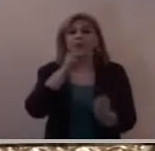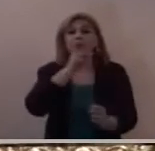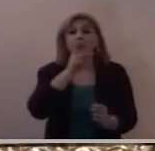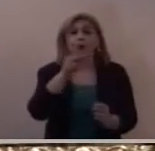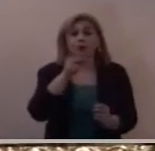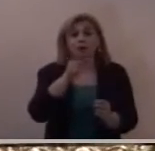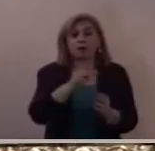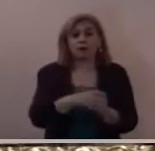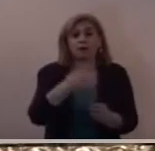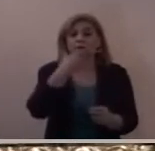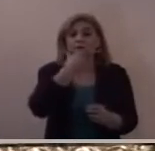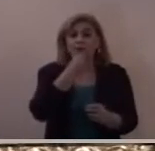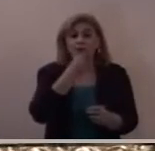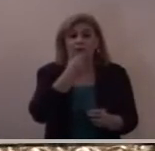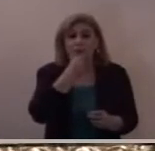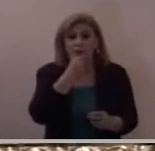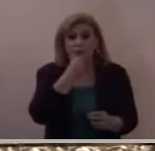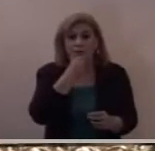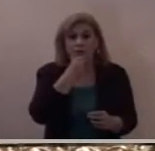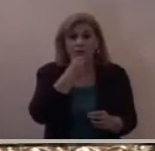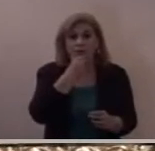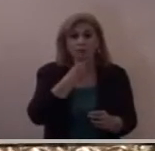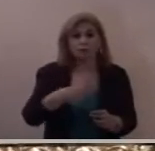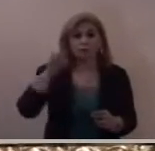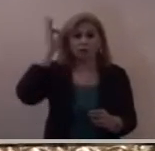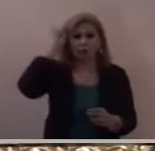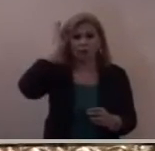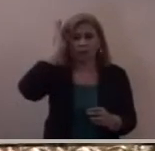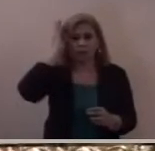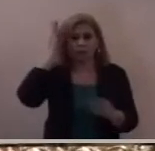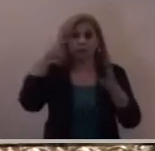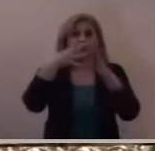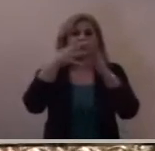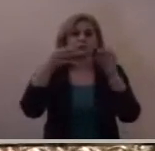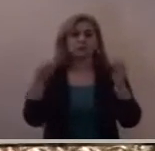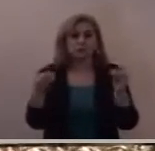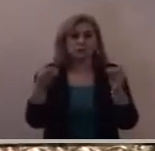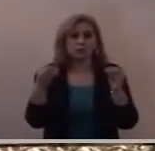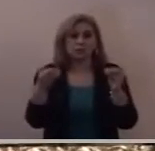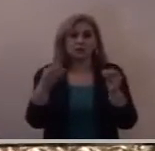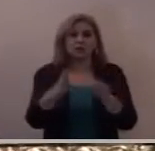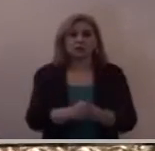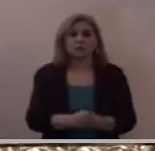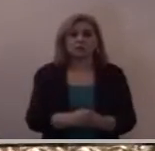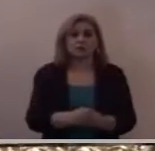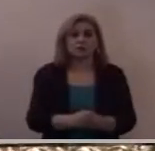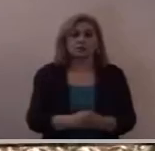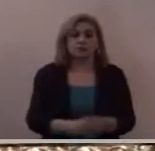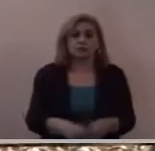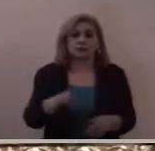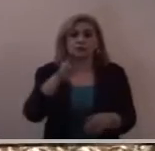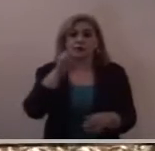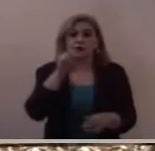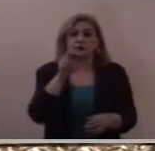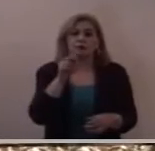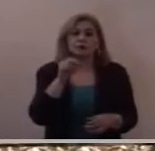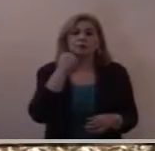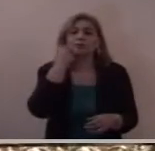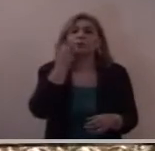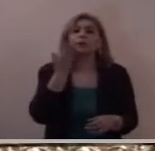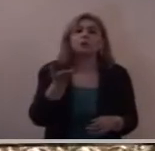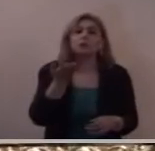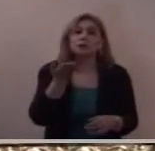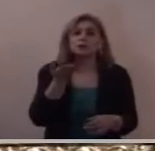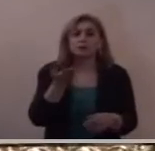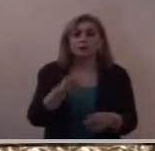mi criado quedará sano es más no me atrevo ni siquiera presionarte